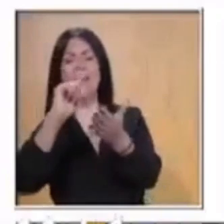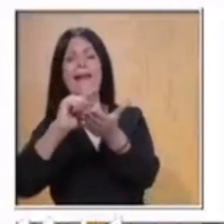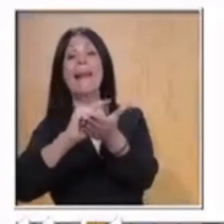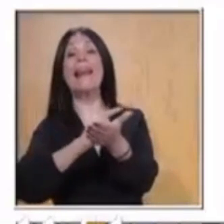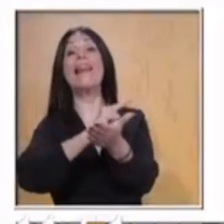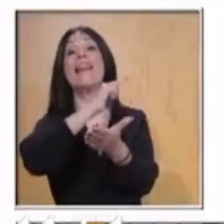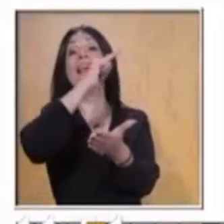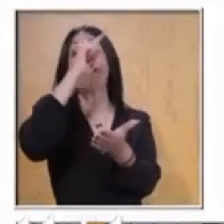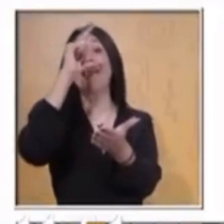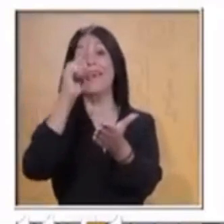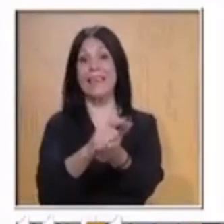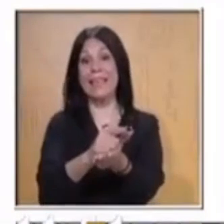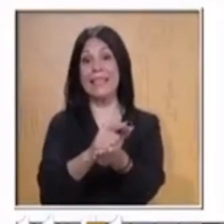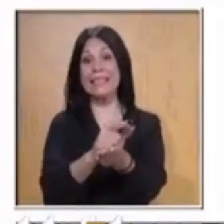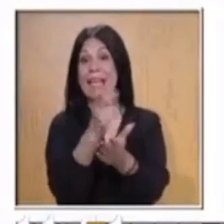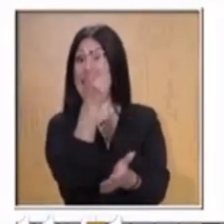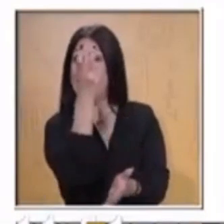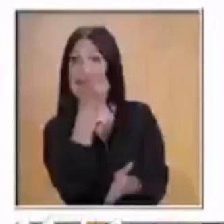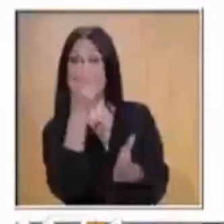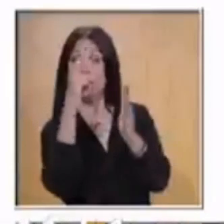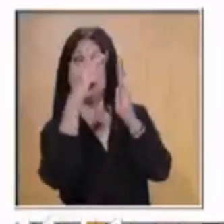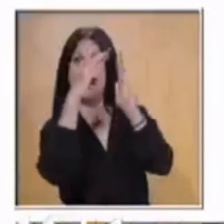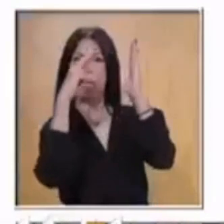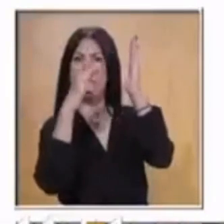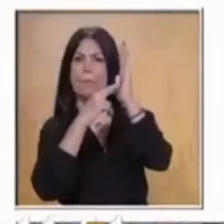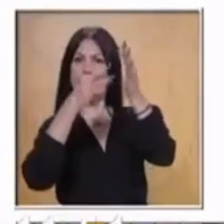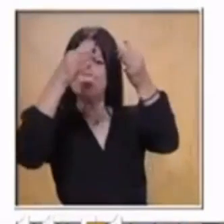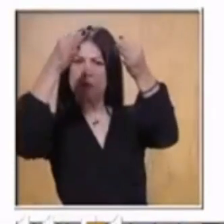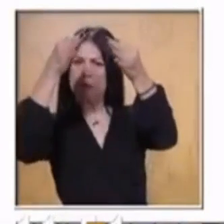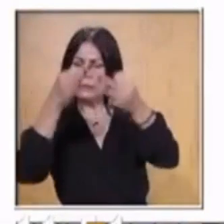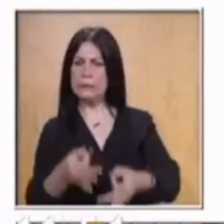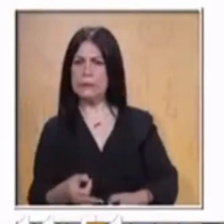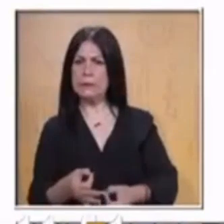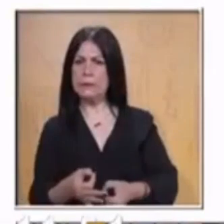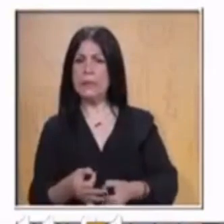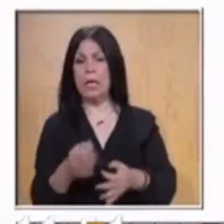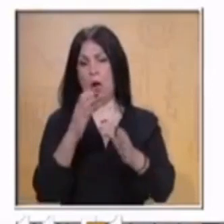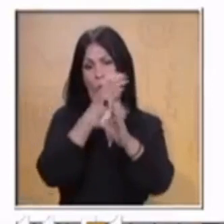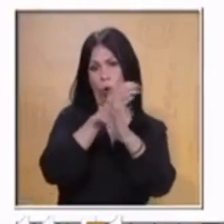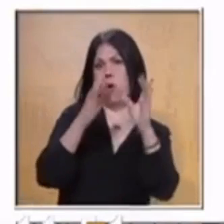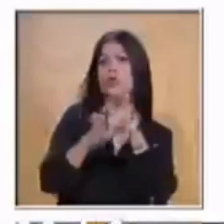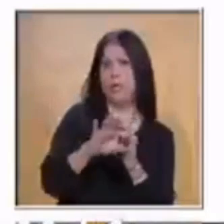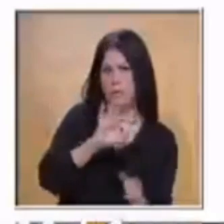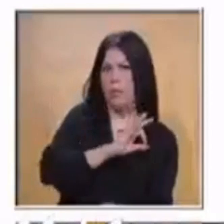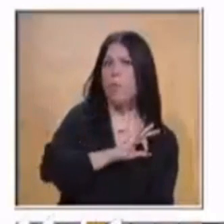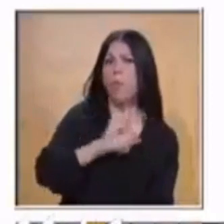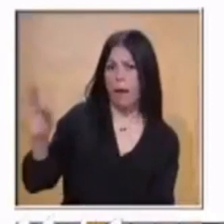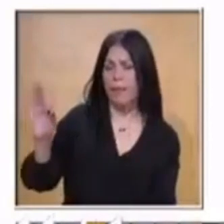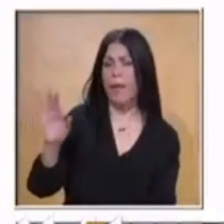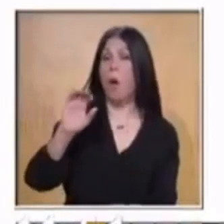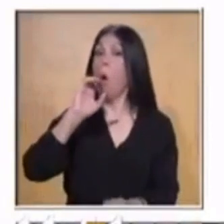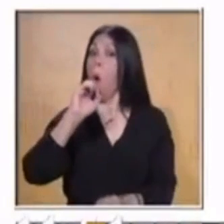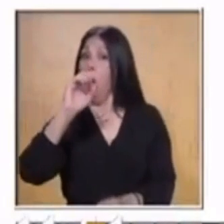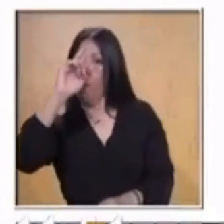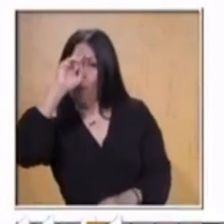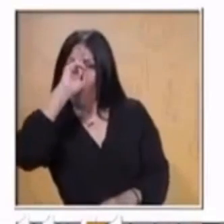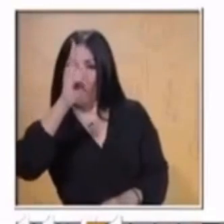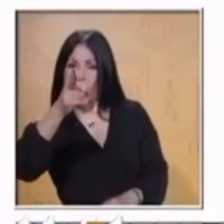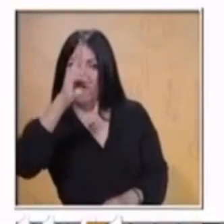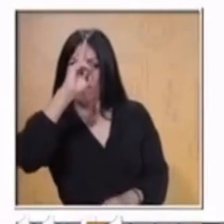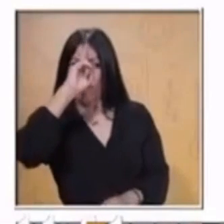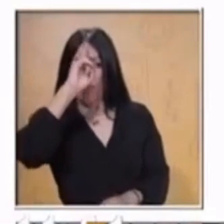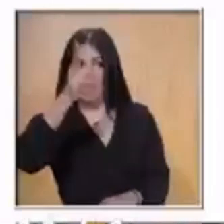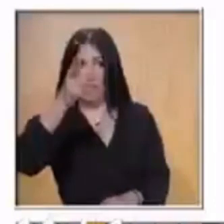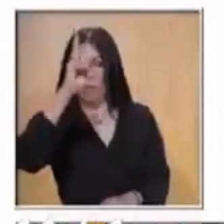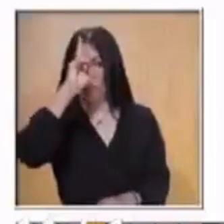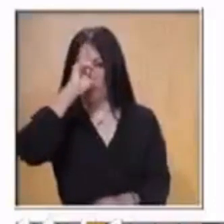conducta que dicen lo que podemos hacer y lo que está prohibido en nuestros ámbitos de vida. Aquí se aplican a todos